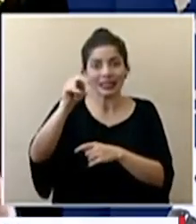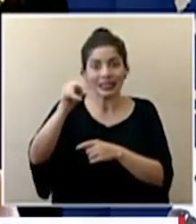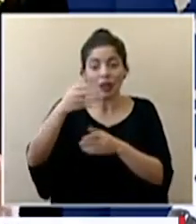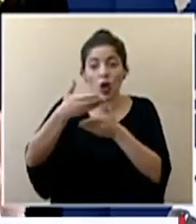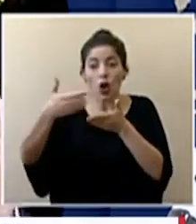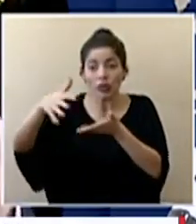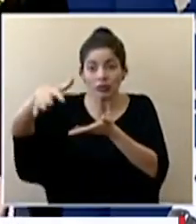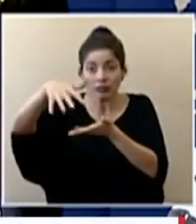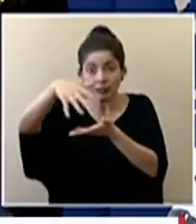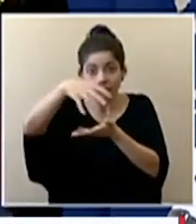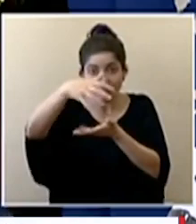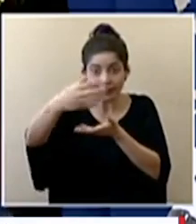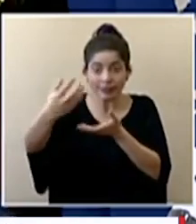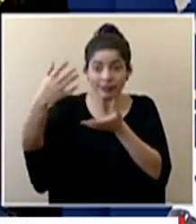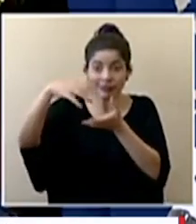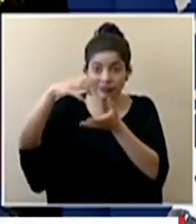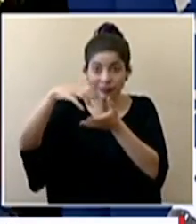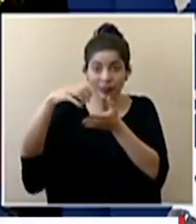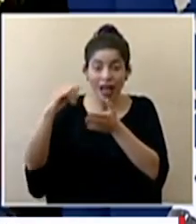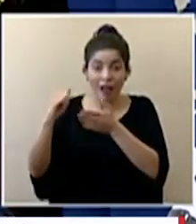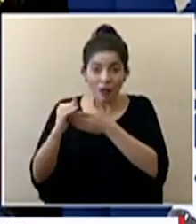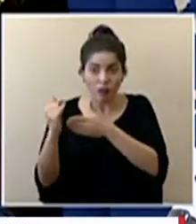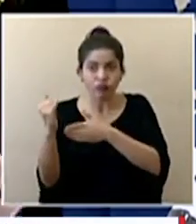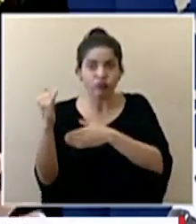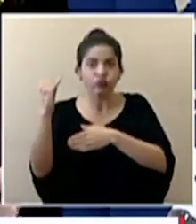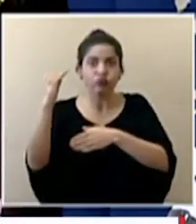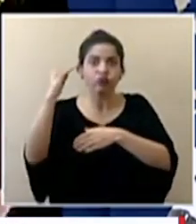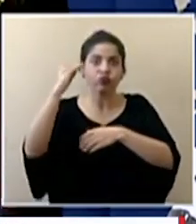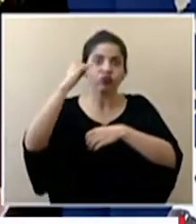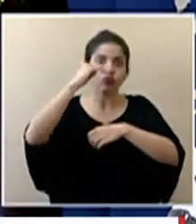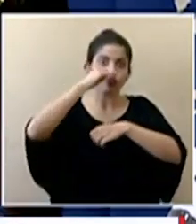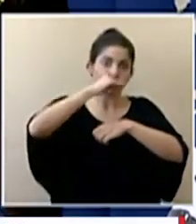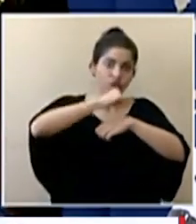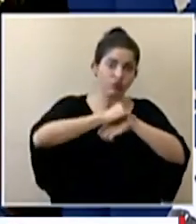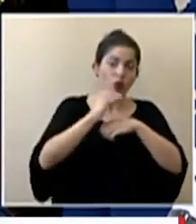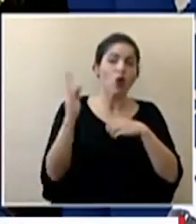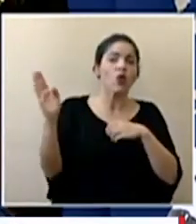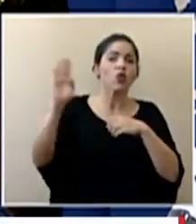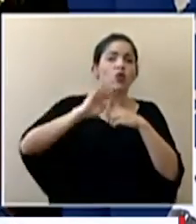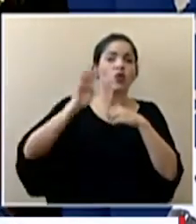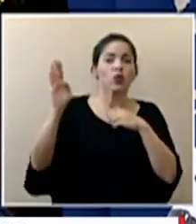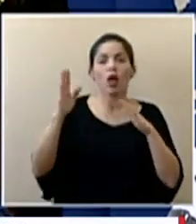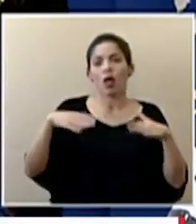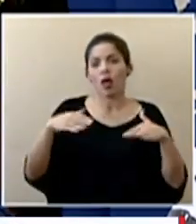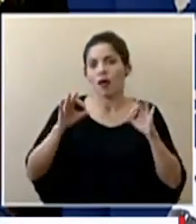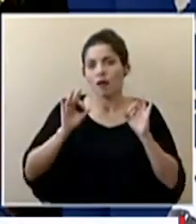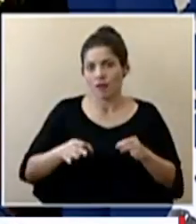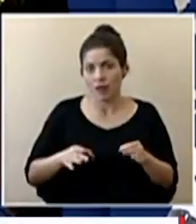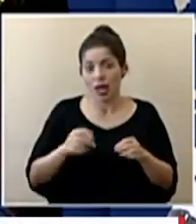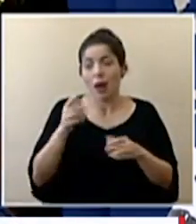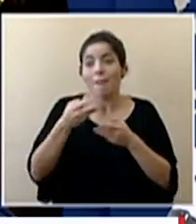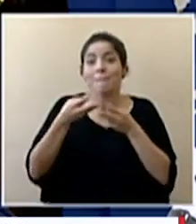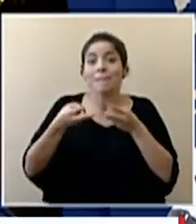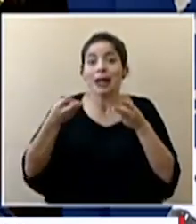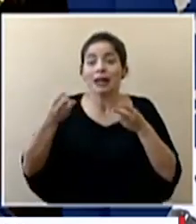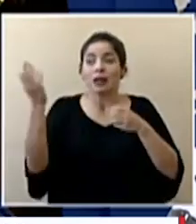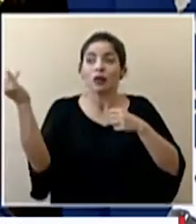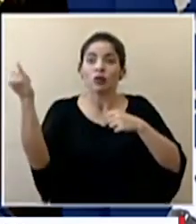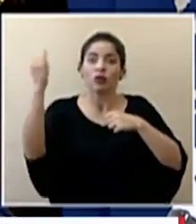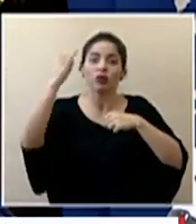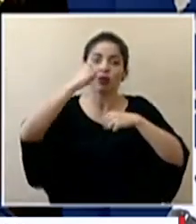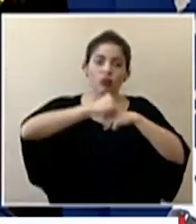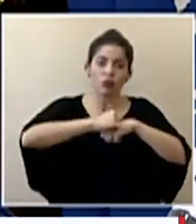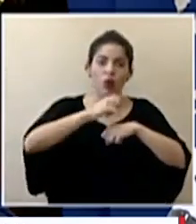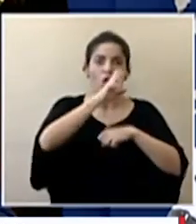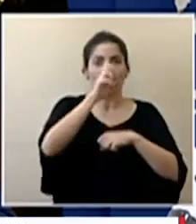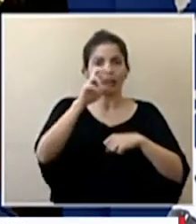y traérselo con una ruta que todavía no se ha establecido ese material para Costa Rica